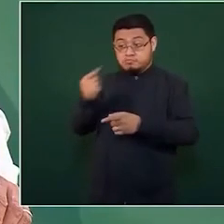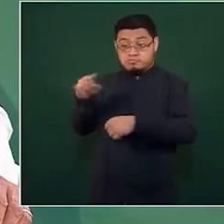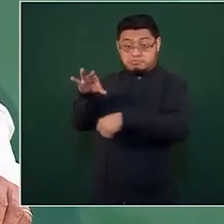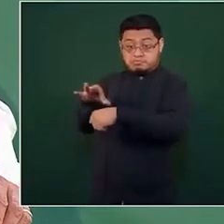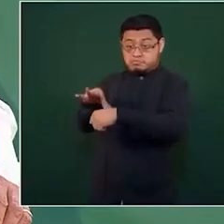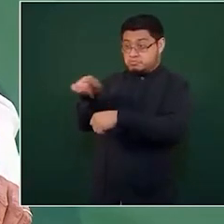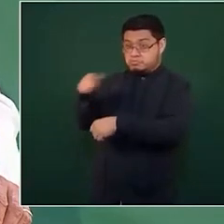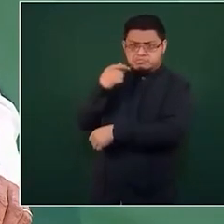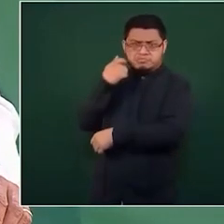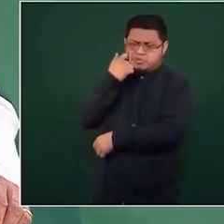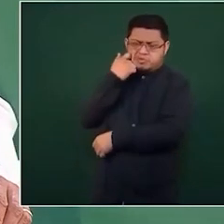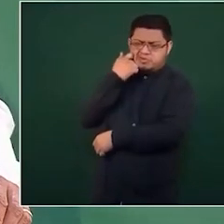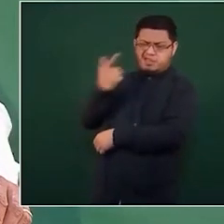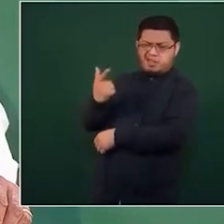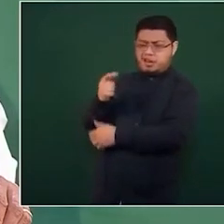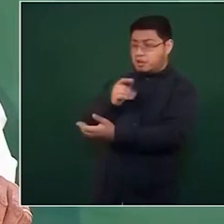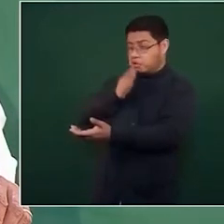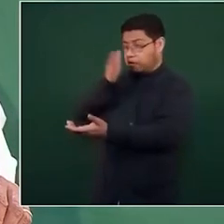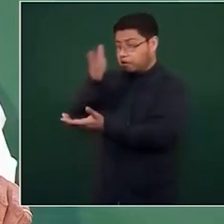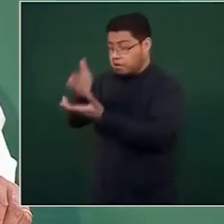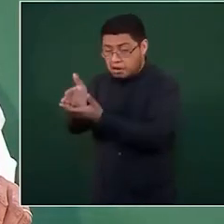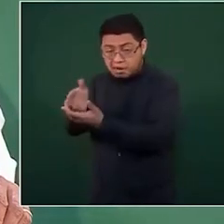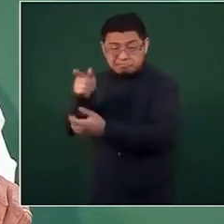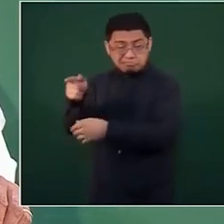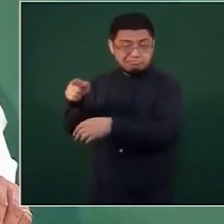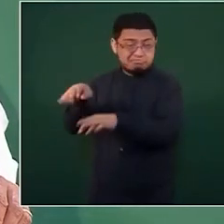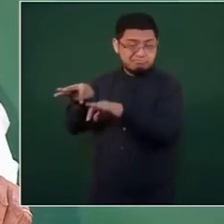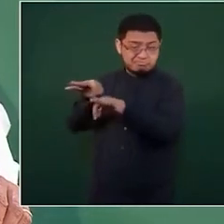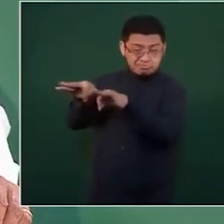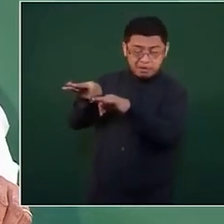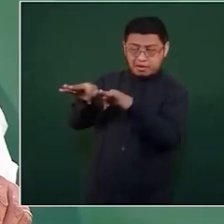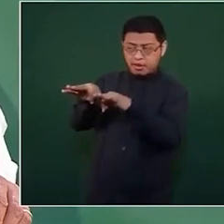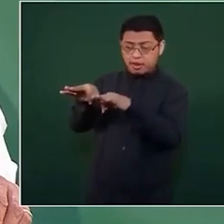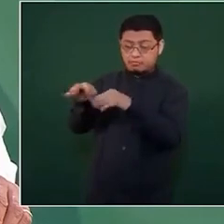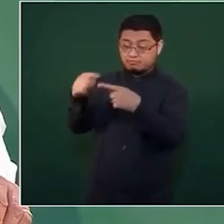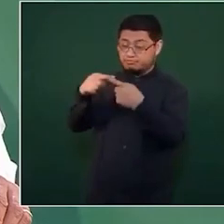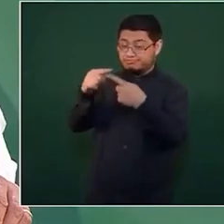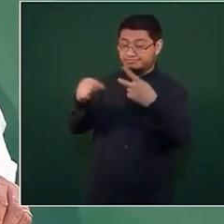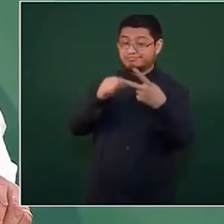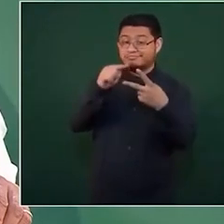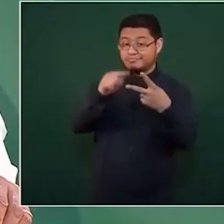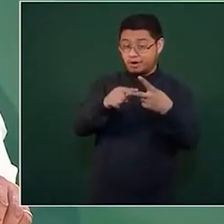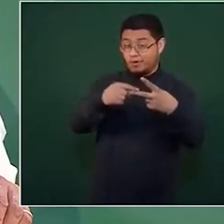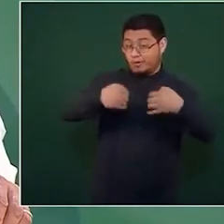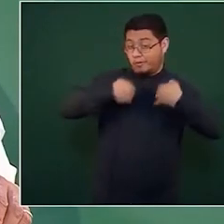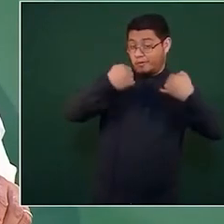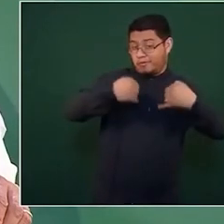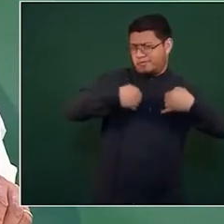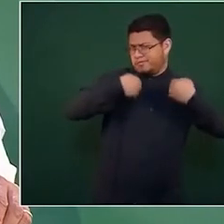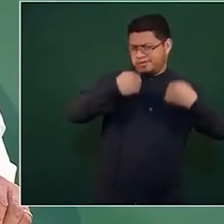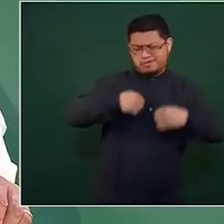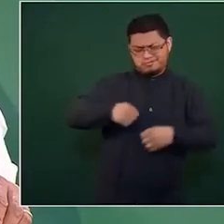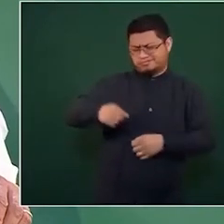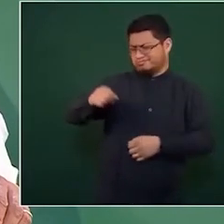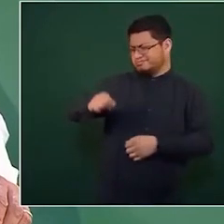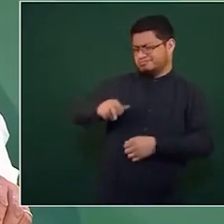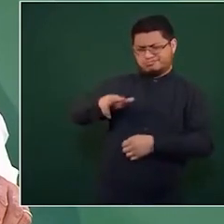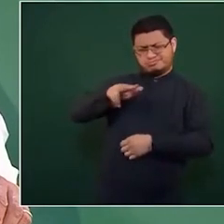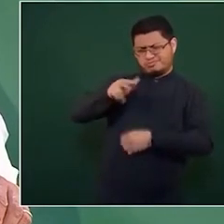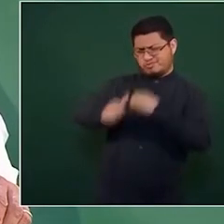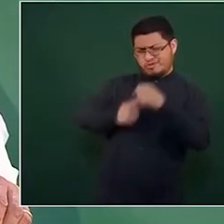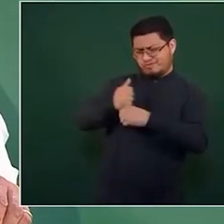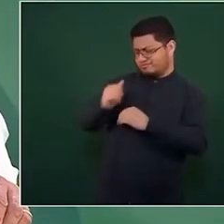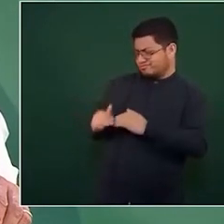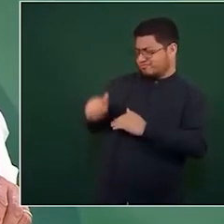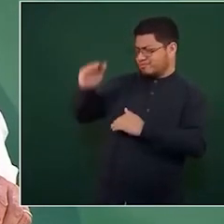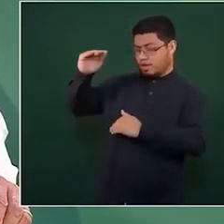esperar su turno incluso mayores de edad que vivían en zonas rurales aparentemente promovieron la